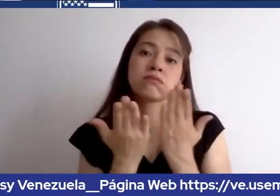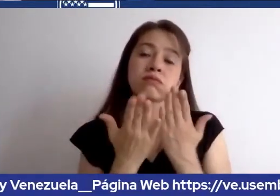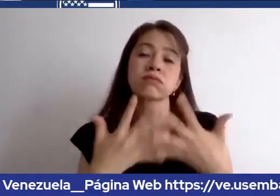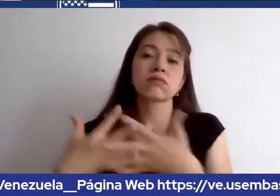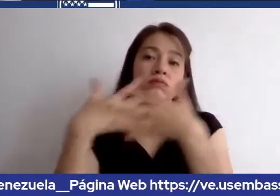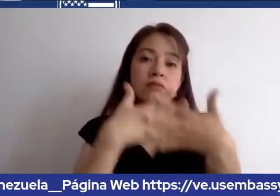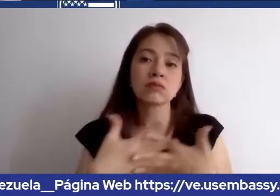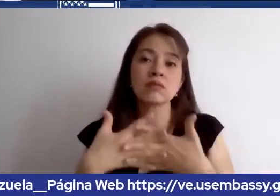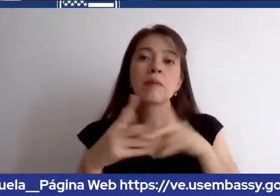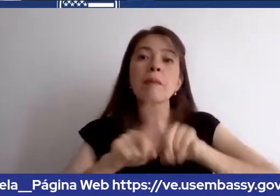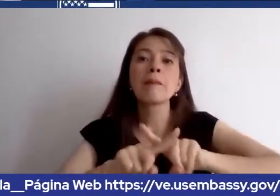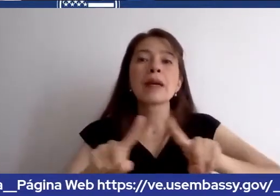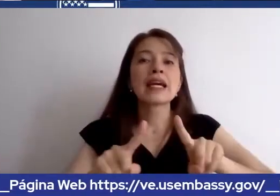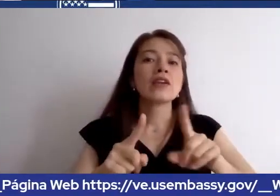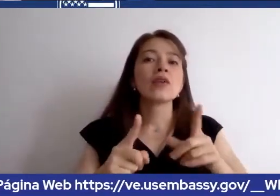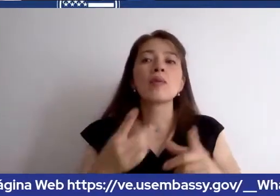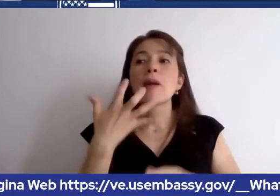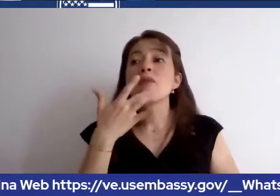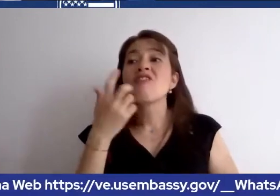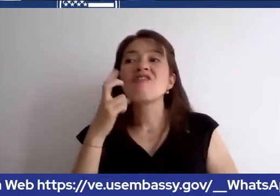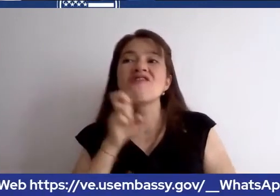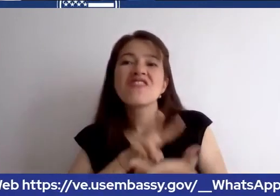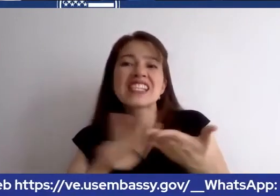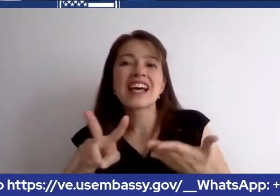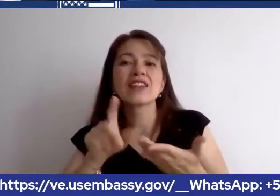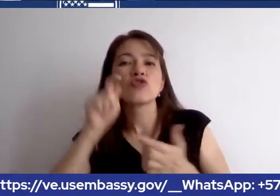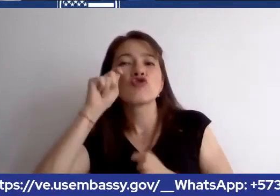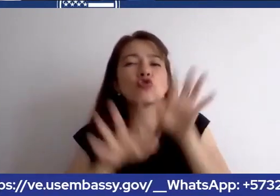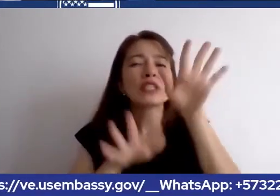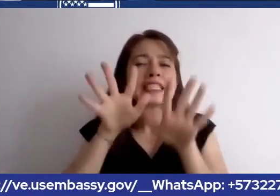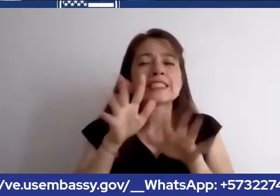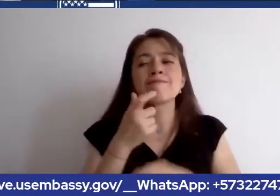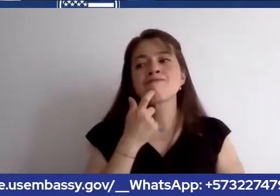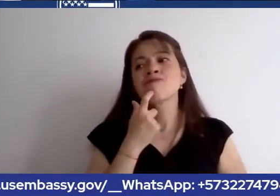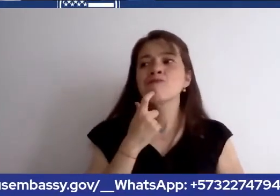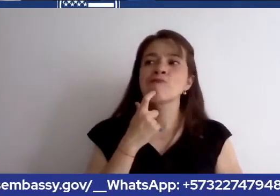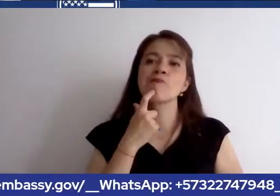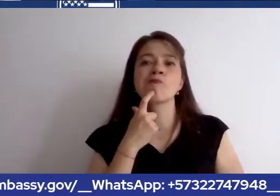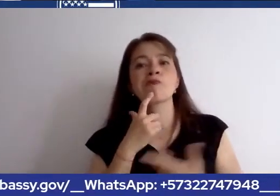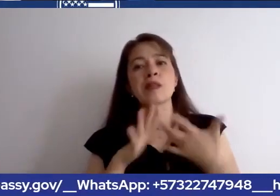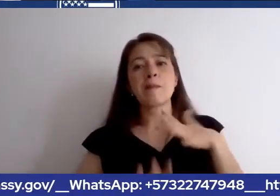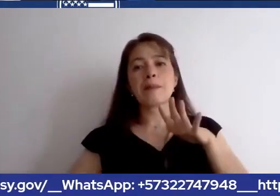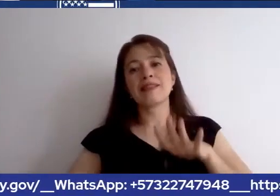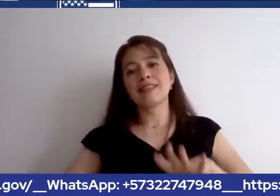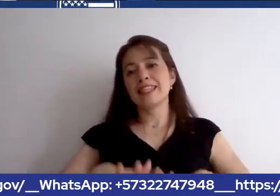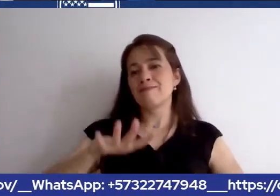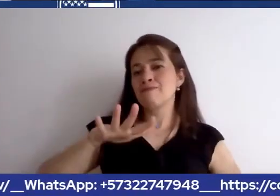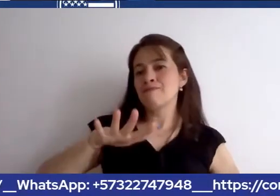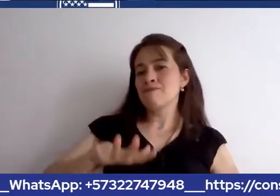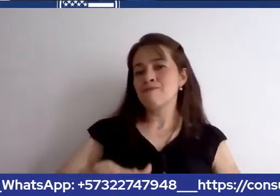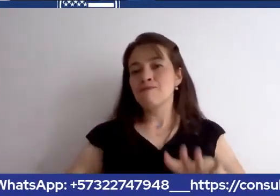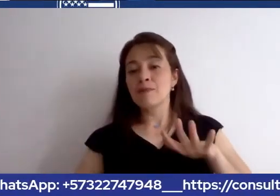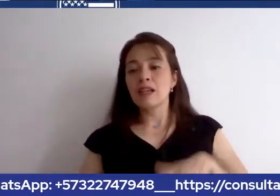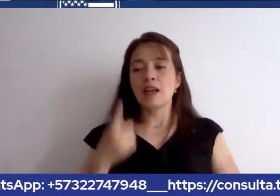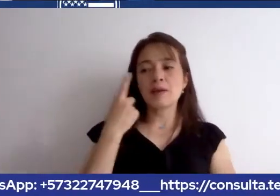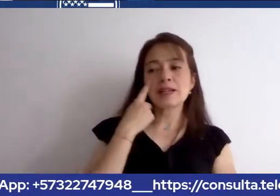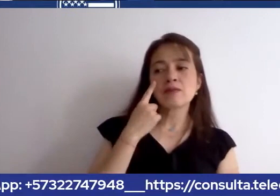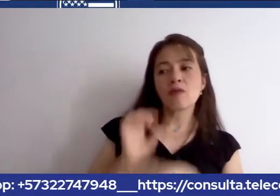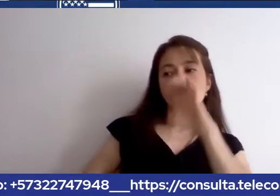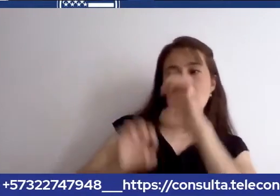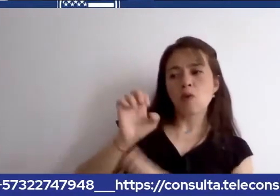en casos de visas turísticas es una cuestión de si tiene una